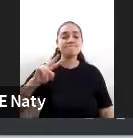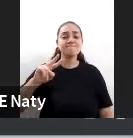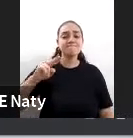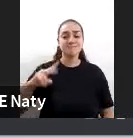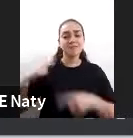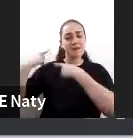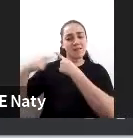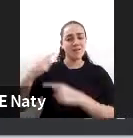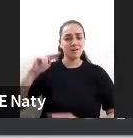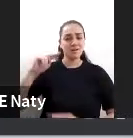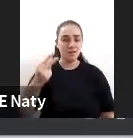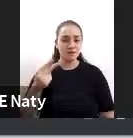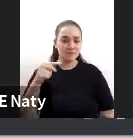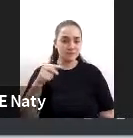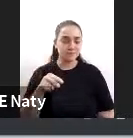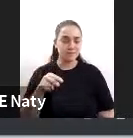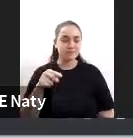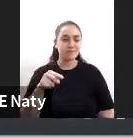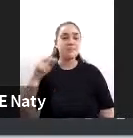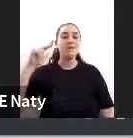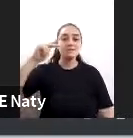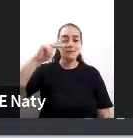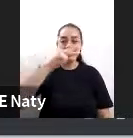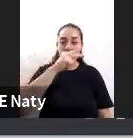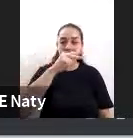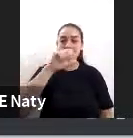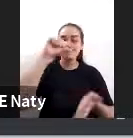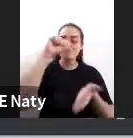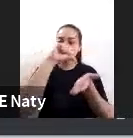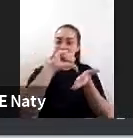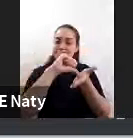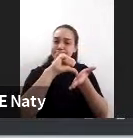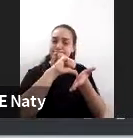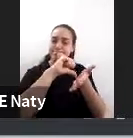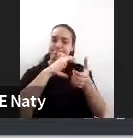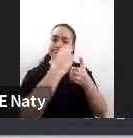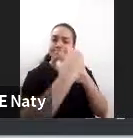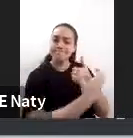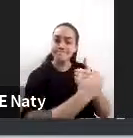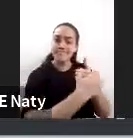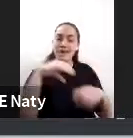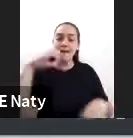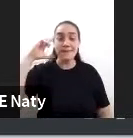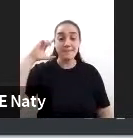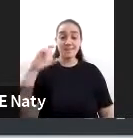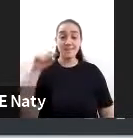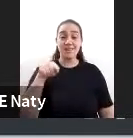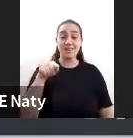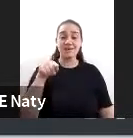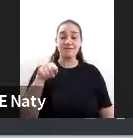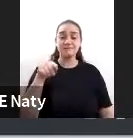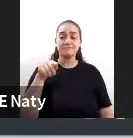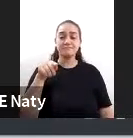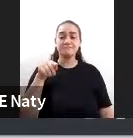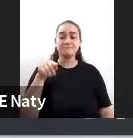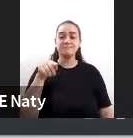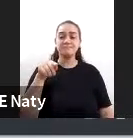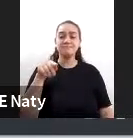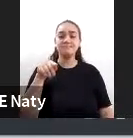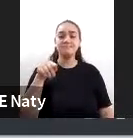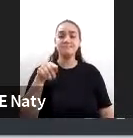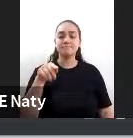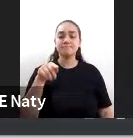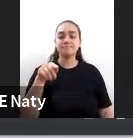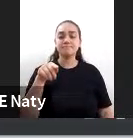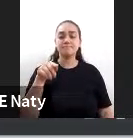proyecto de un satélite geoestacionario pero de alta capacidad para suplir los servicios que no tienen